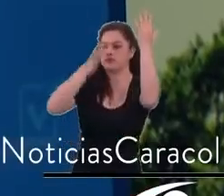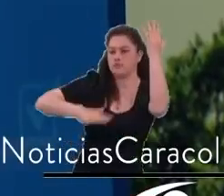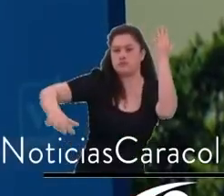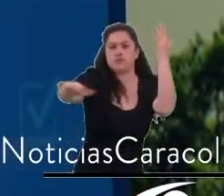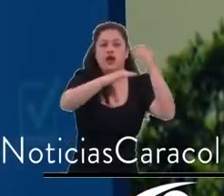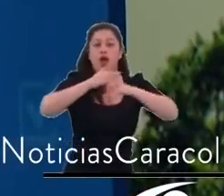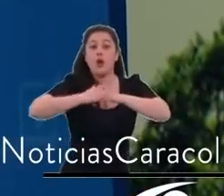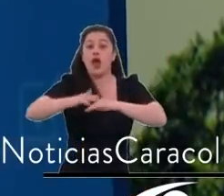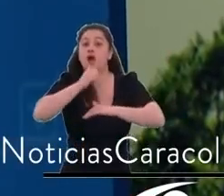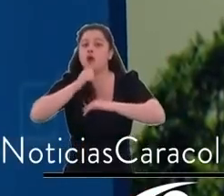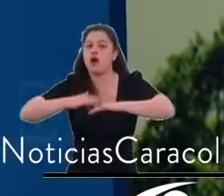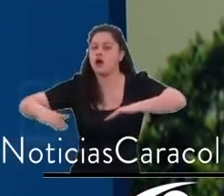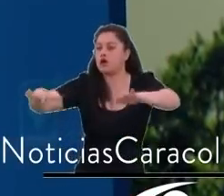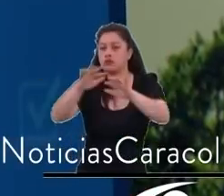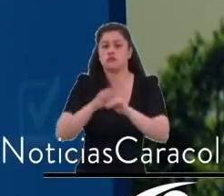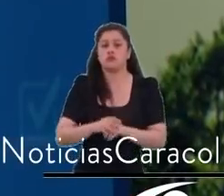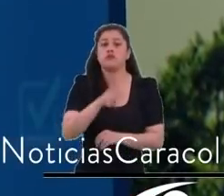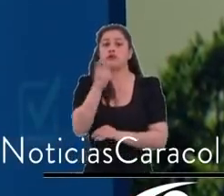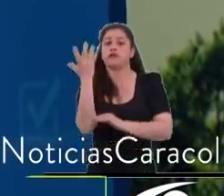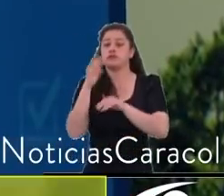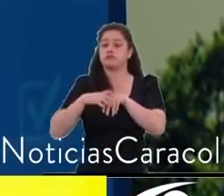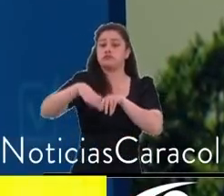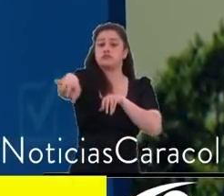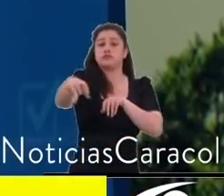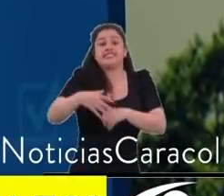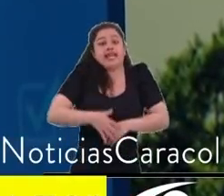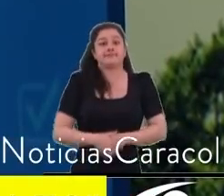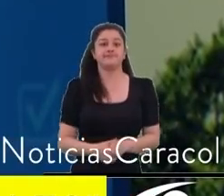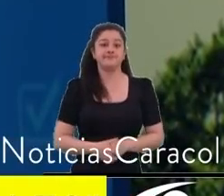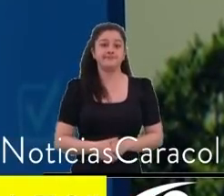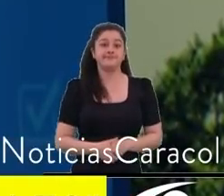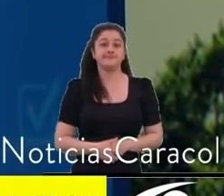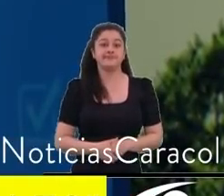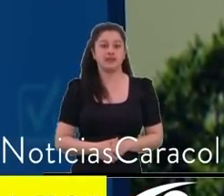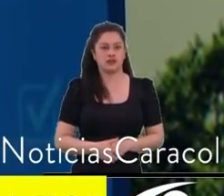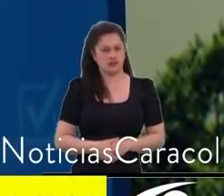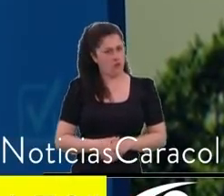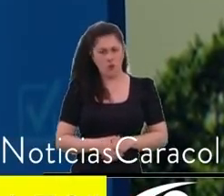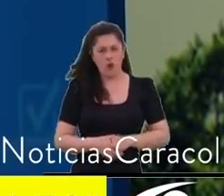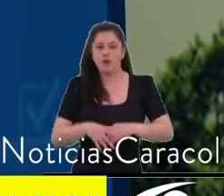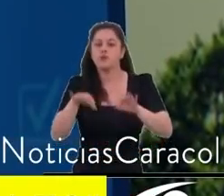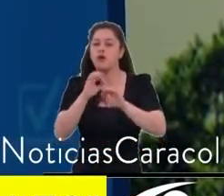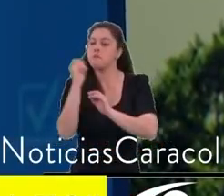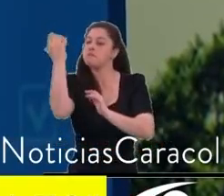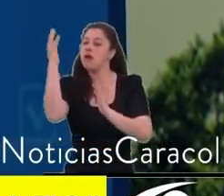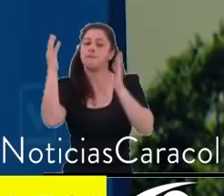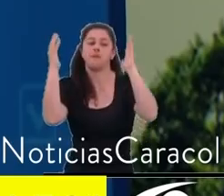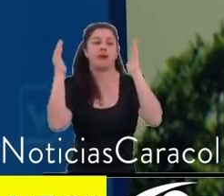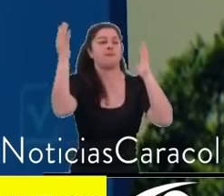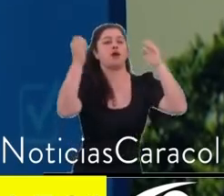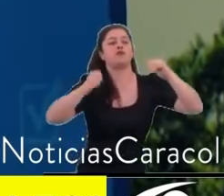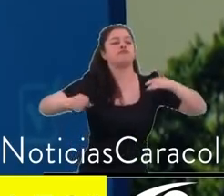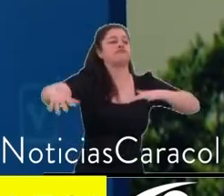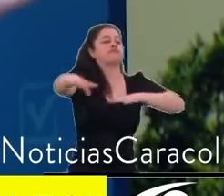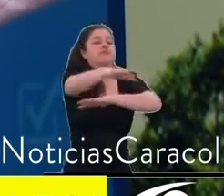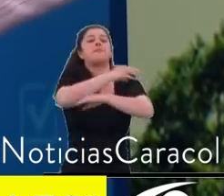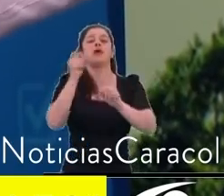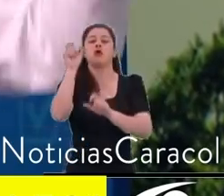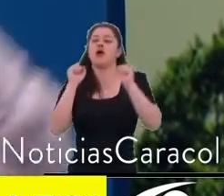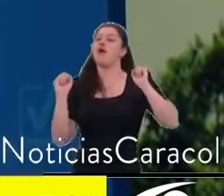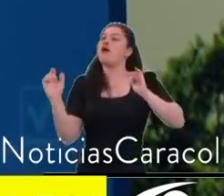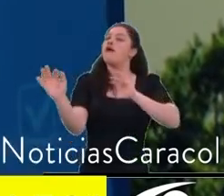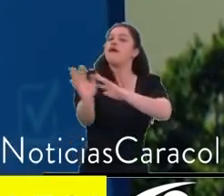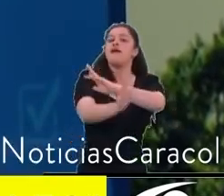No podemos endurecer los humedales. Los humedales son las esponjas que absorben el agua de la ciudad. Muchos querían seguir construyendo los cerros